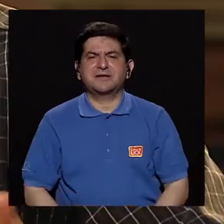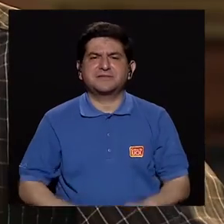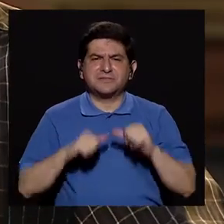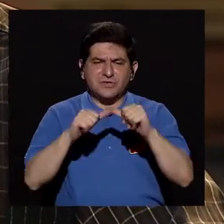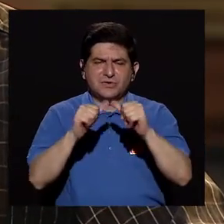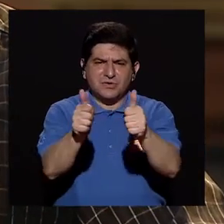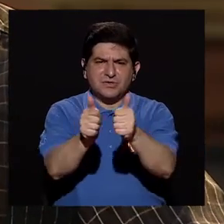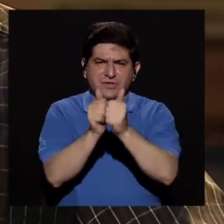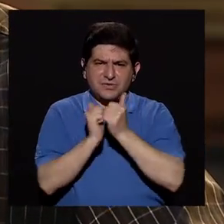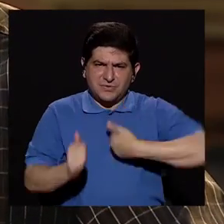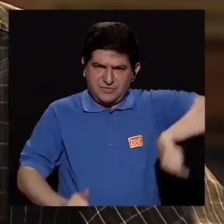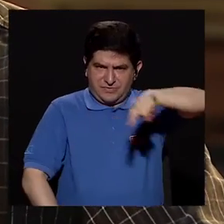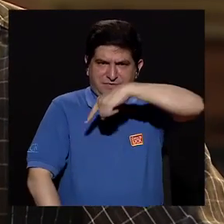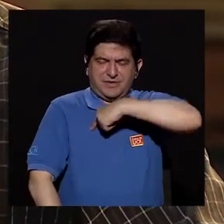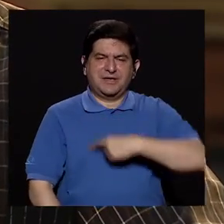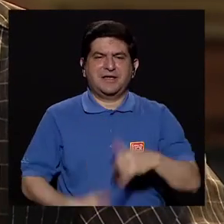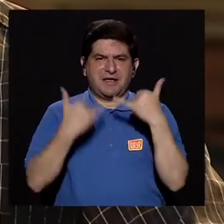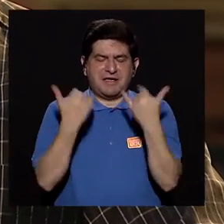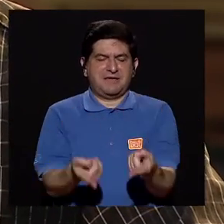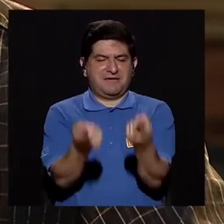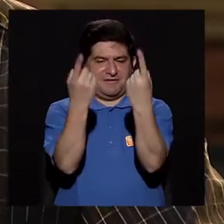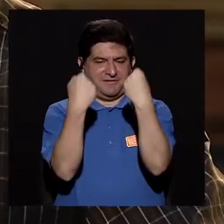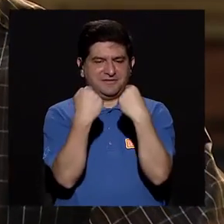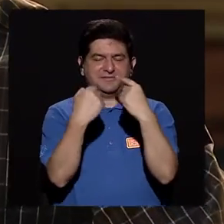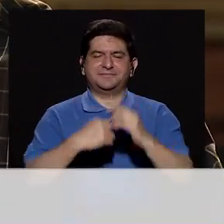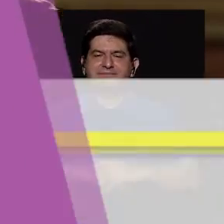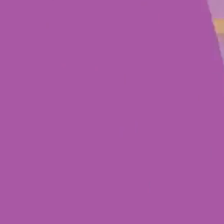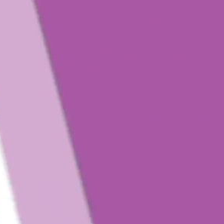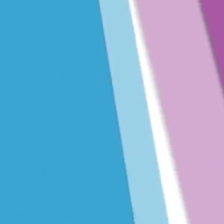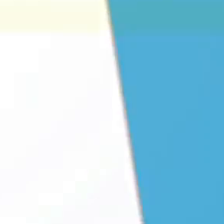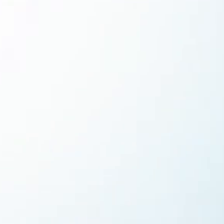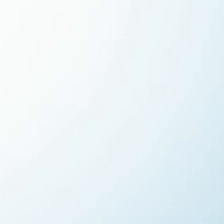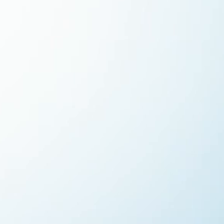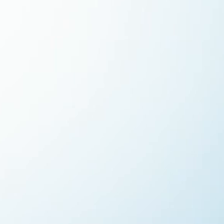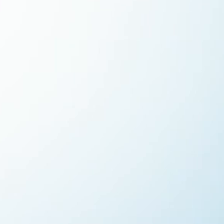Por favor, quédense con nosotros y ya pronto retornamos.